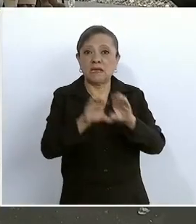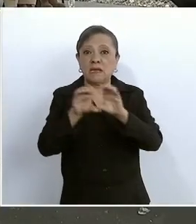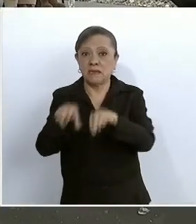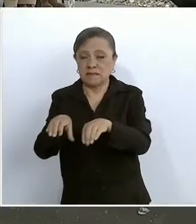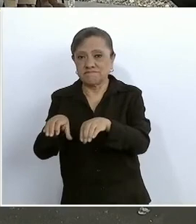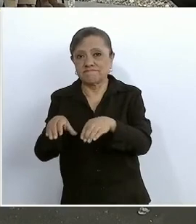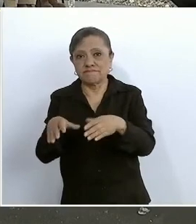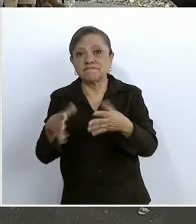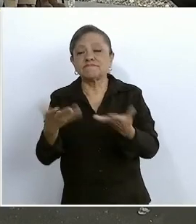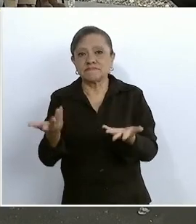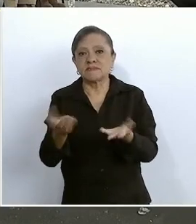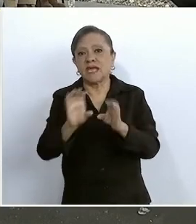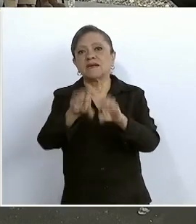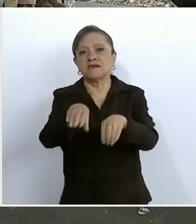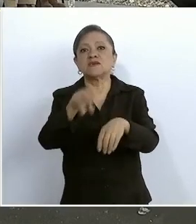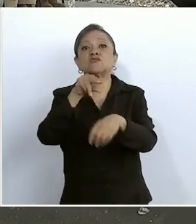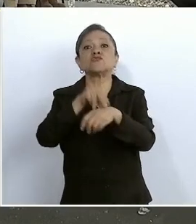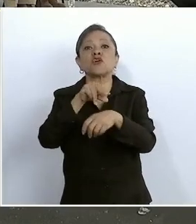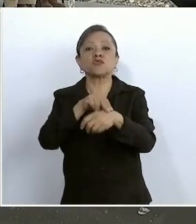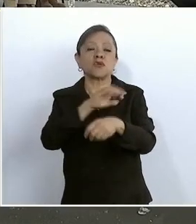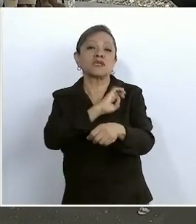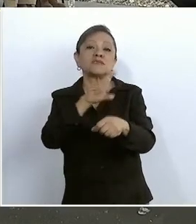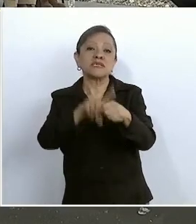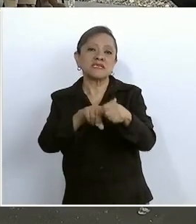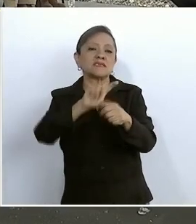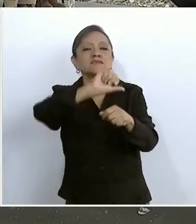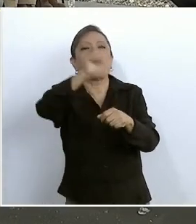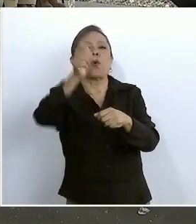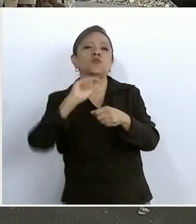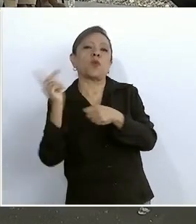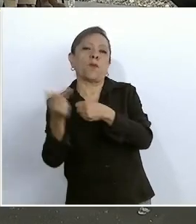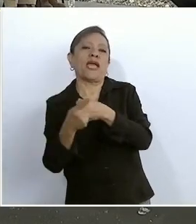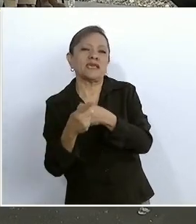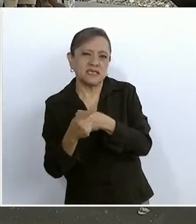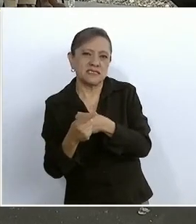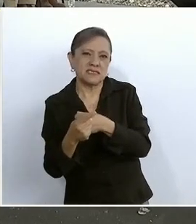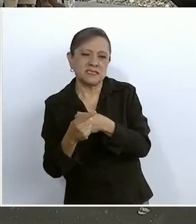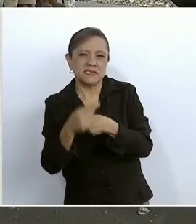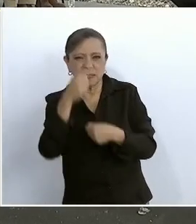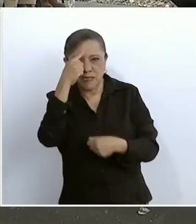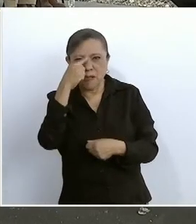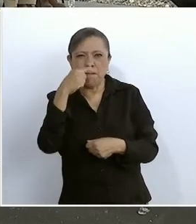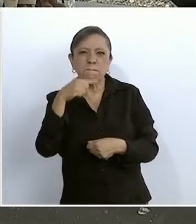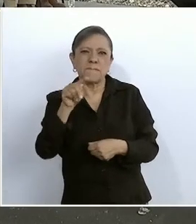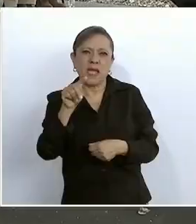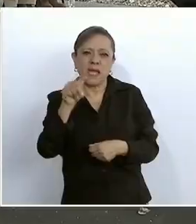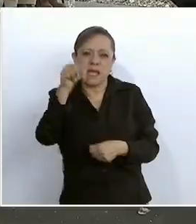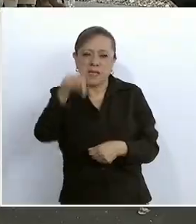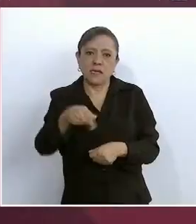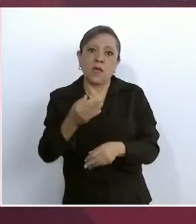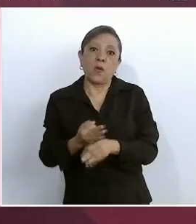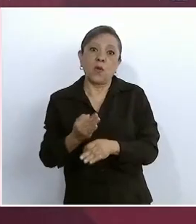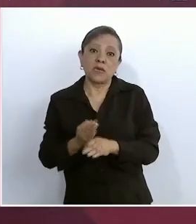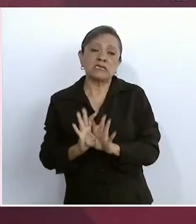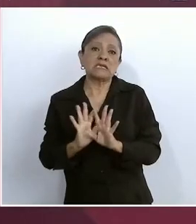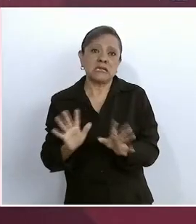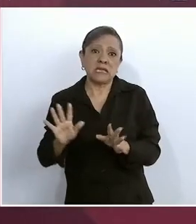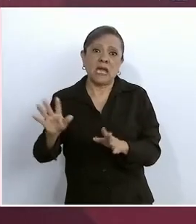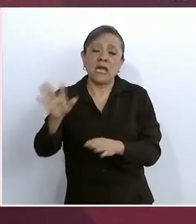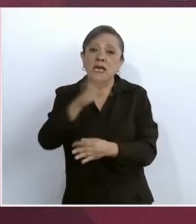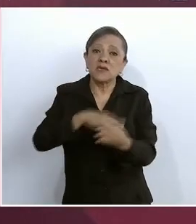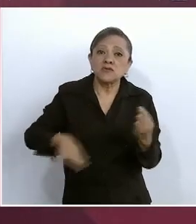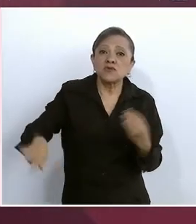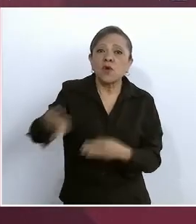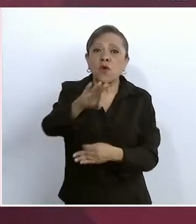extranjero especialistas para que tengamos todos los centros de salud